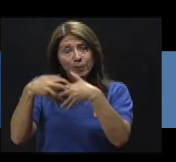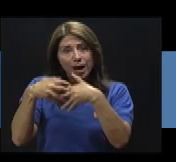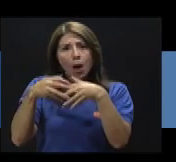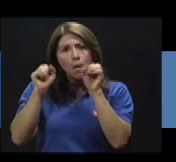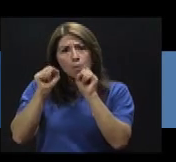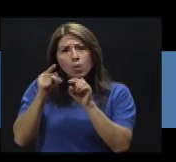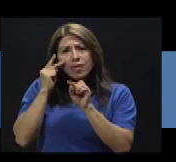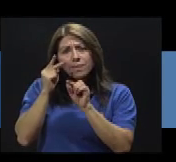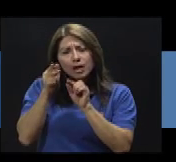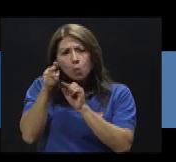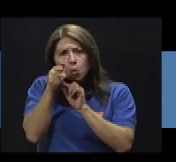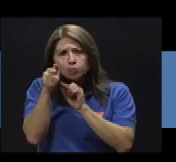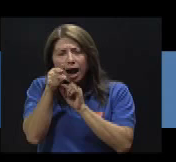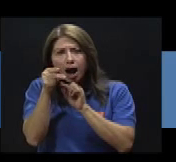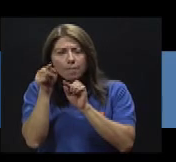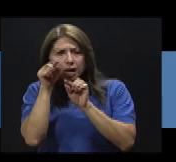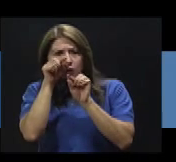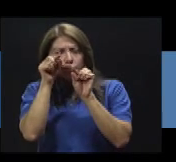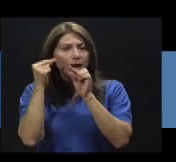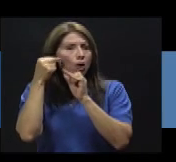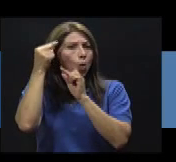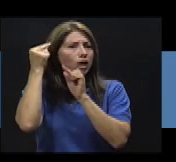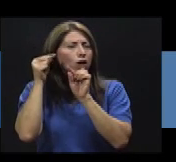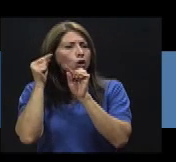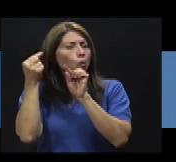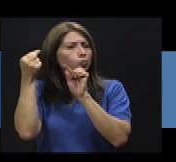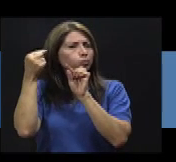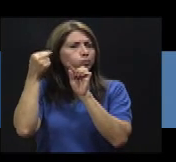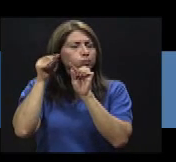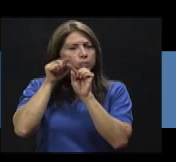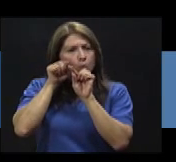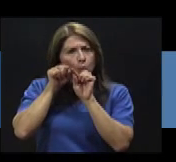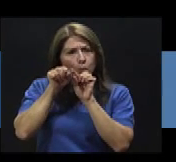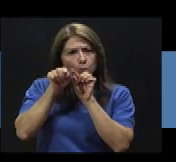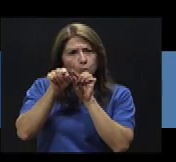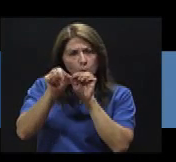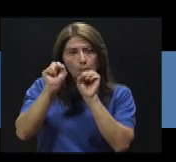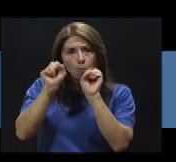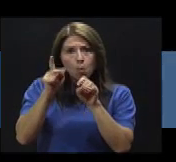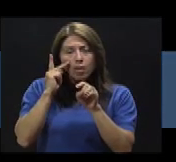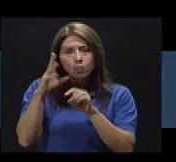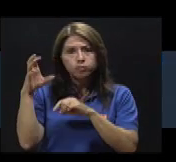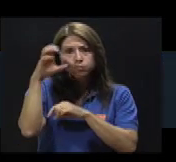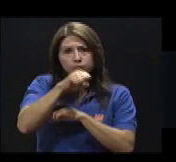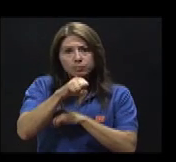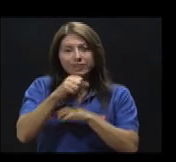El otovideoscopio permite ver con una cámara pequeña el interior del canal del oído.